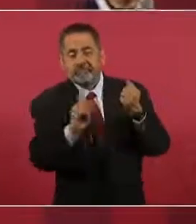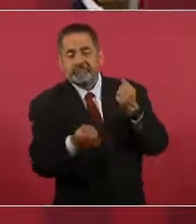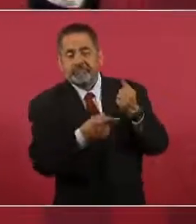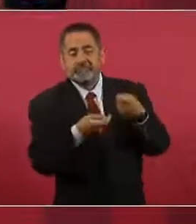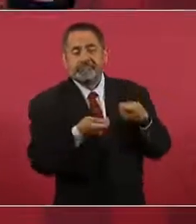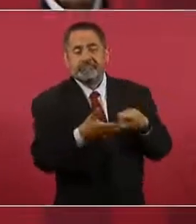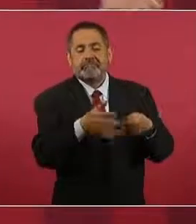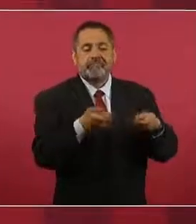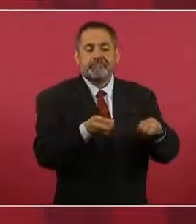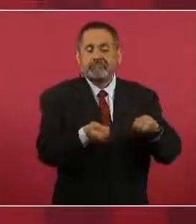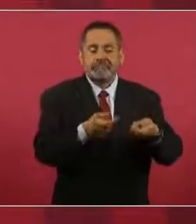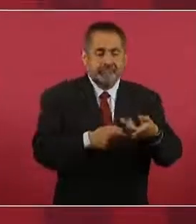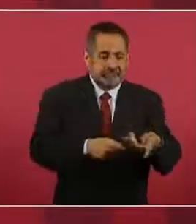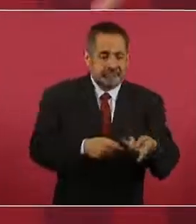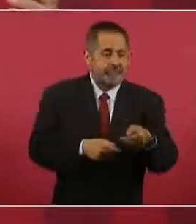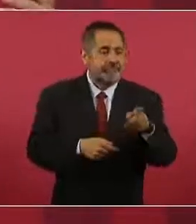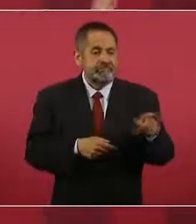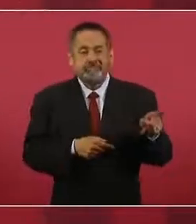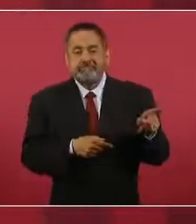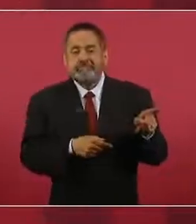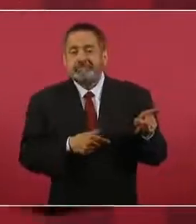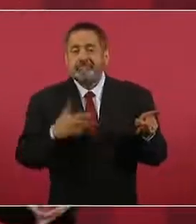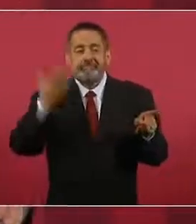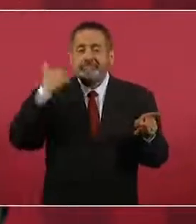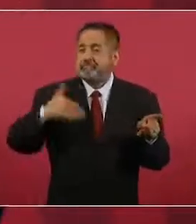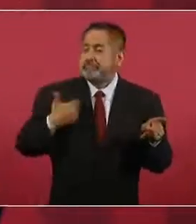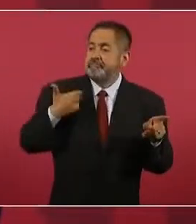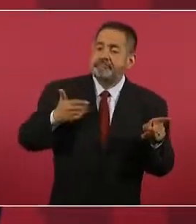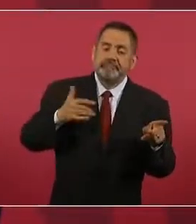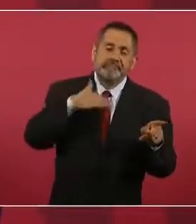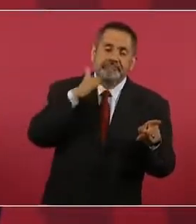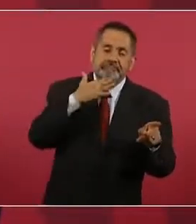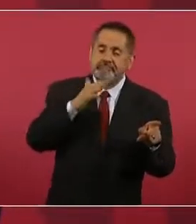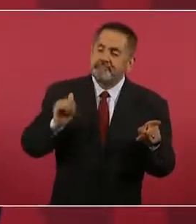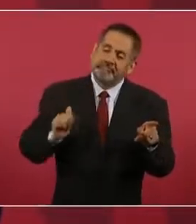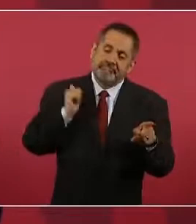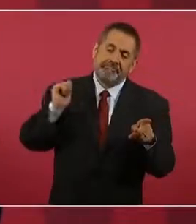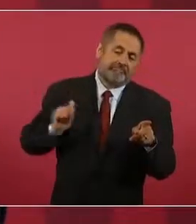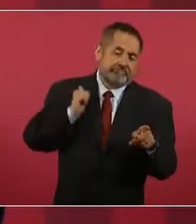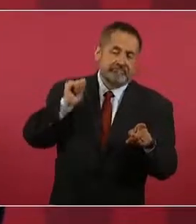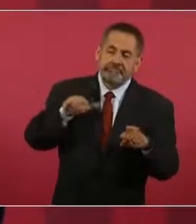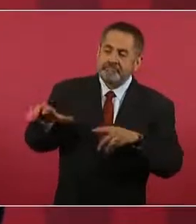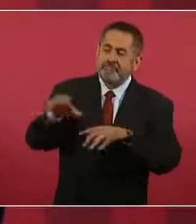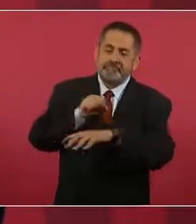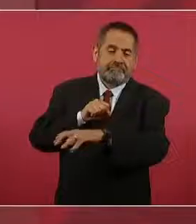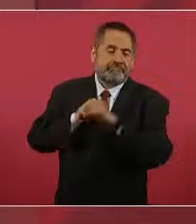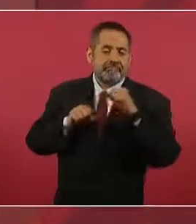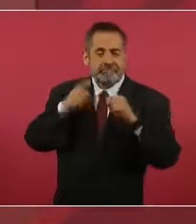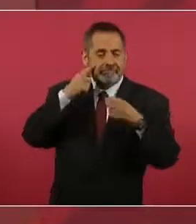beneficiaba con la corrupción que imperaba en el sector salud,